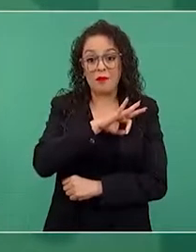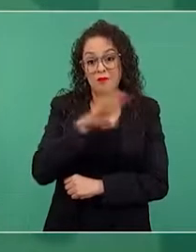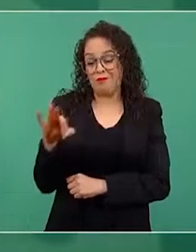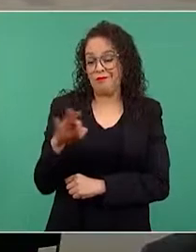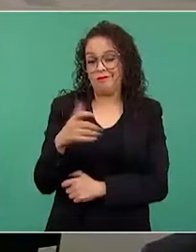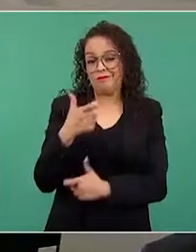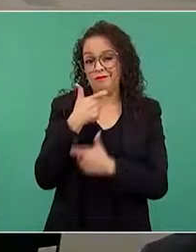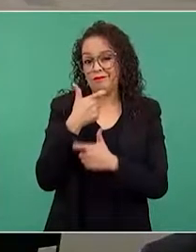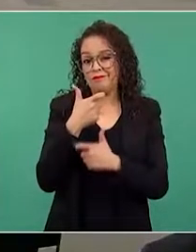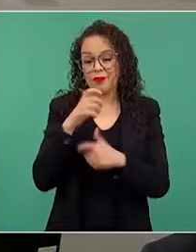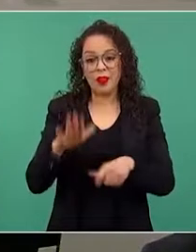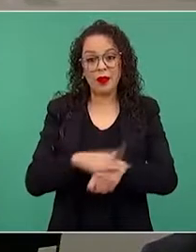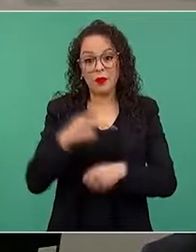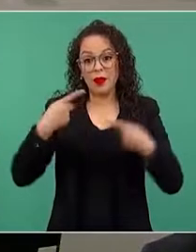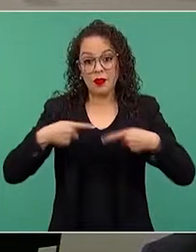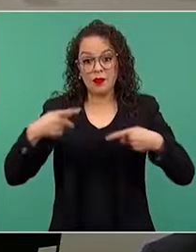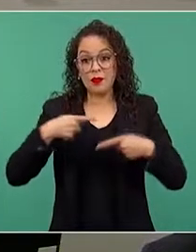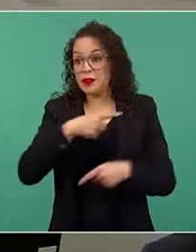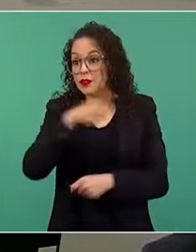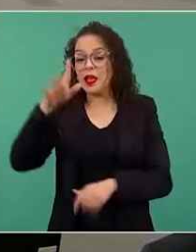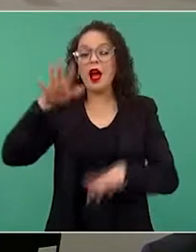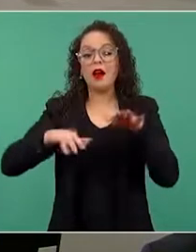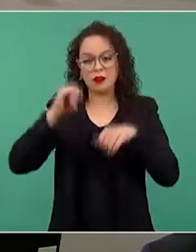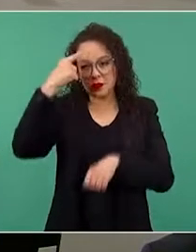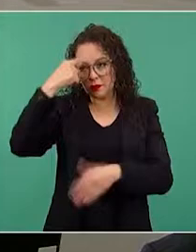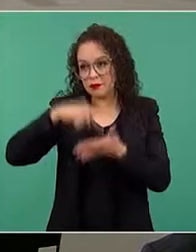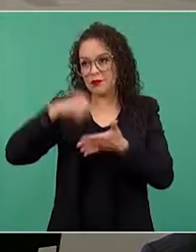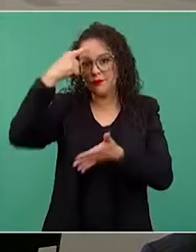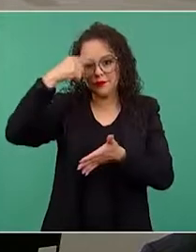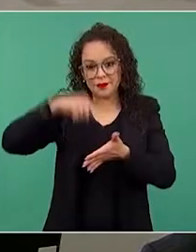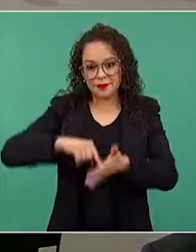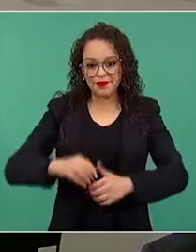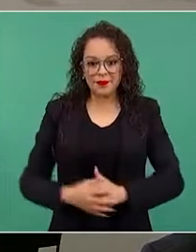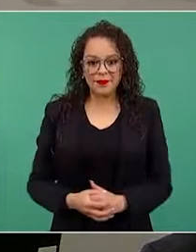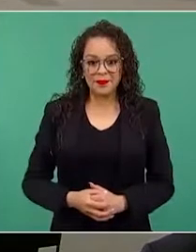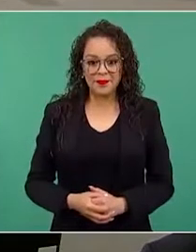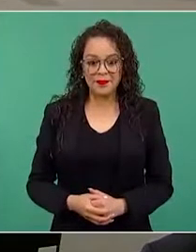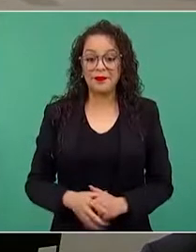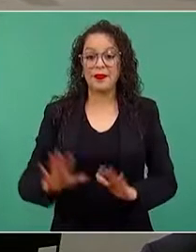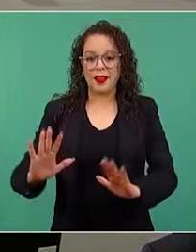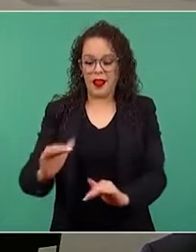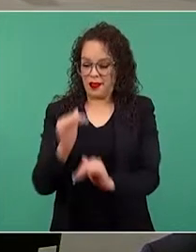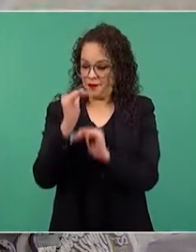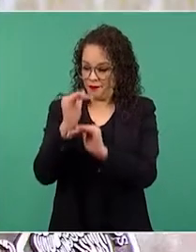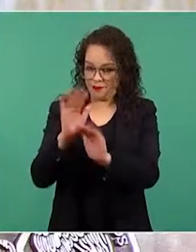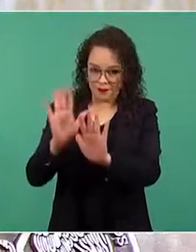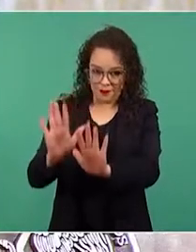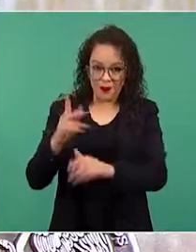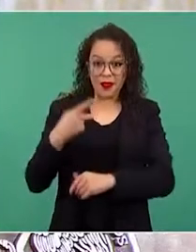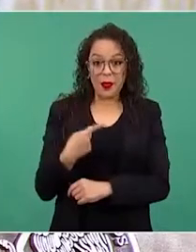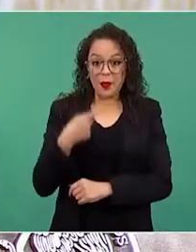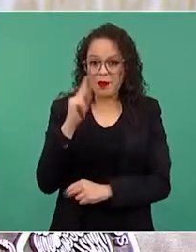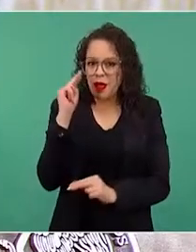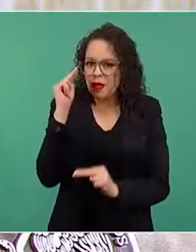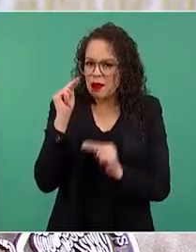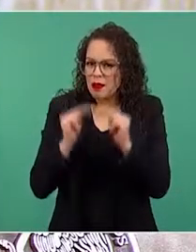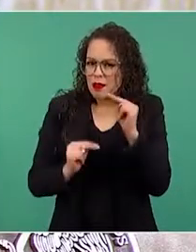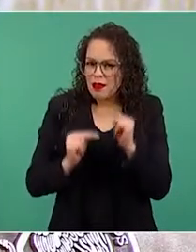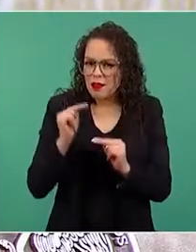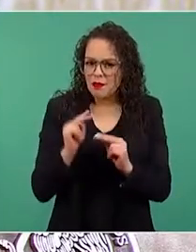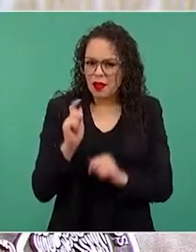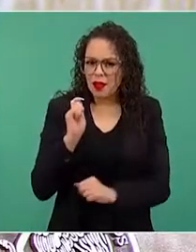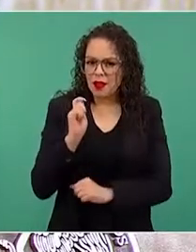ser porque hay gente que cree esos ataques. Hasta aquí. pero es ese nivel de la crítica que difunde